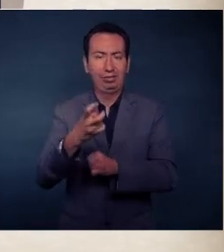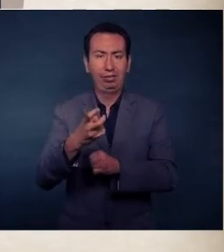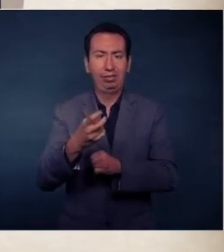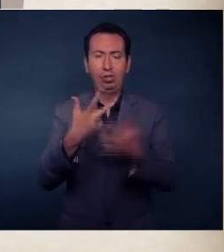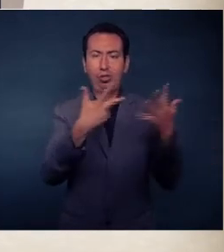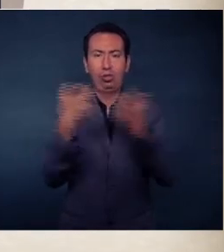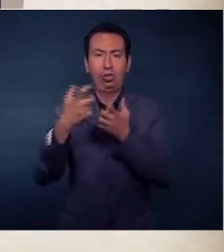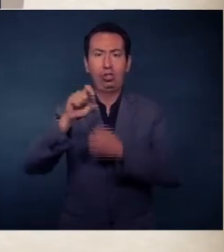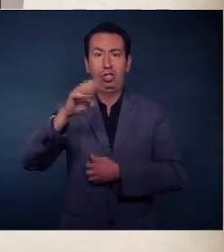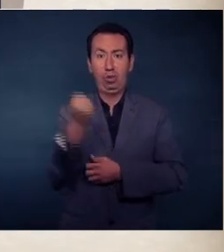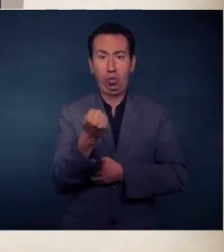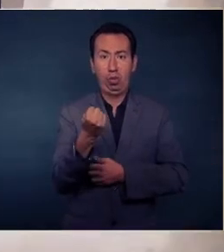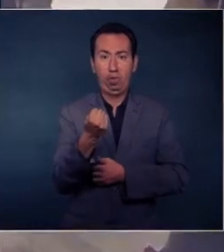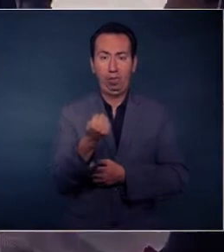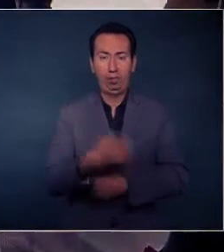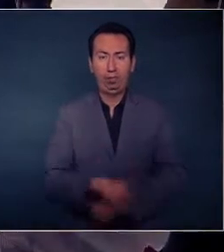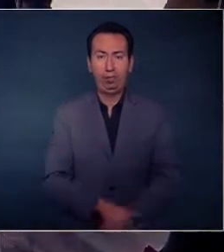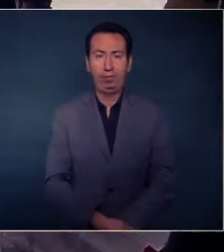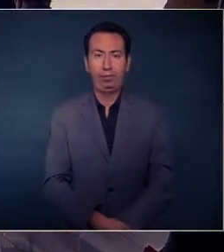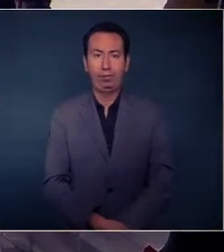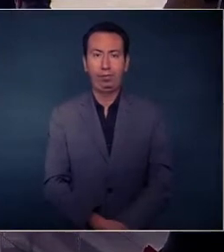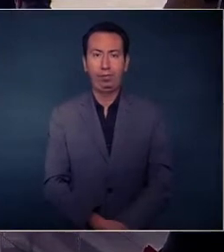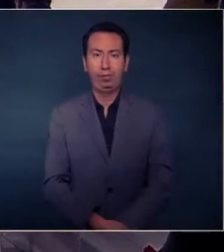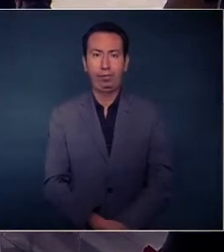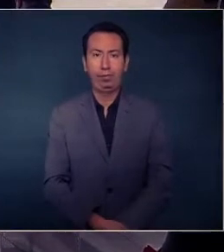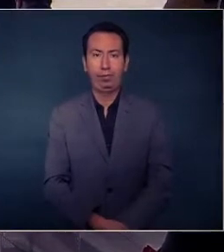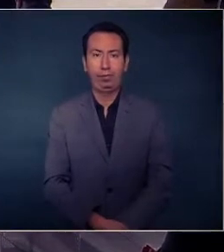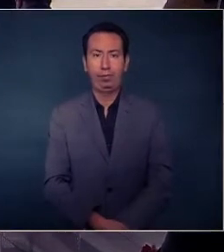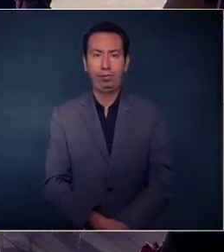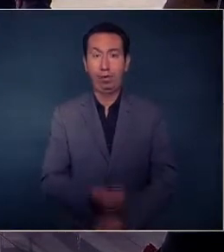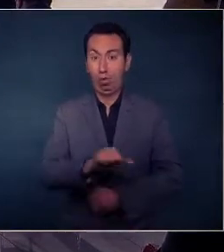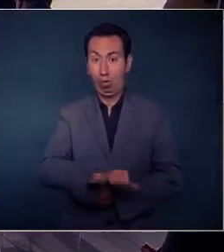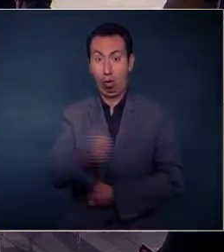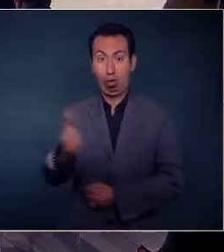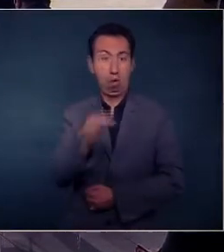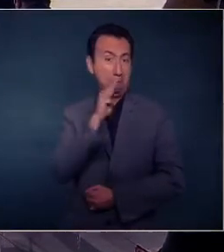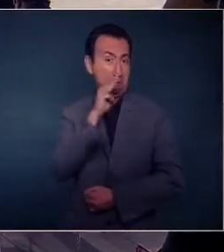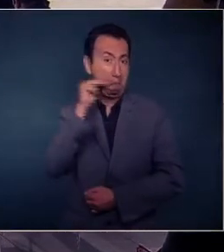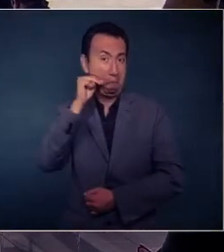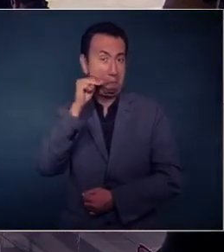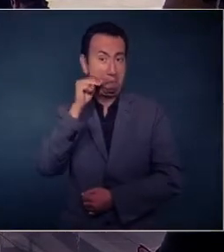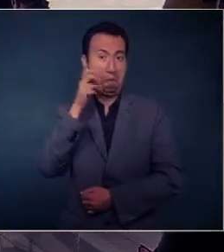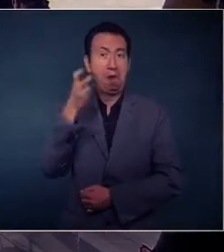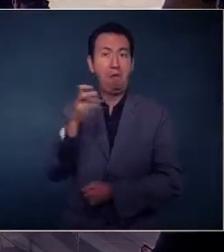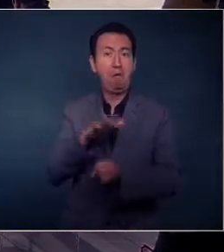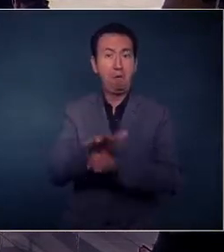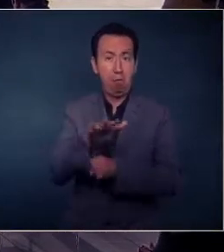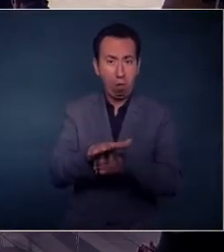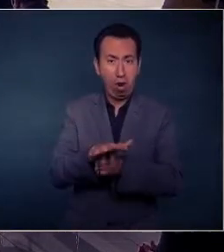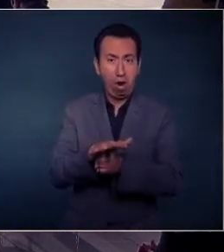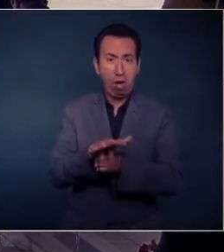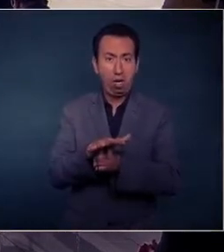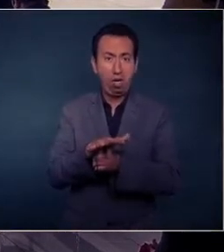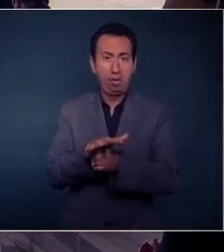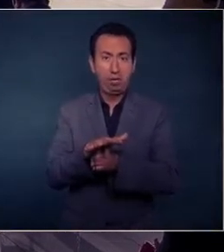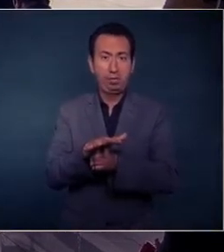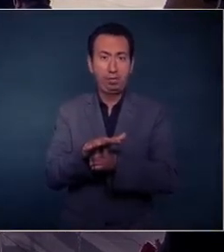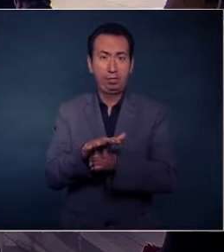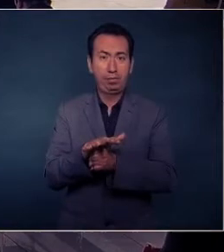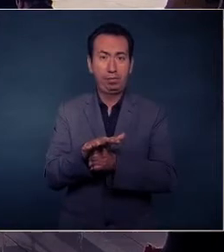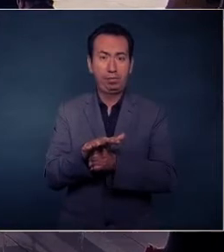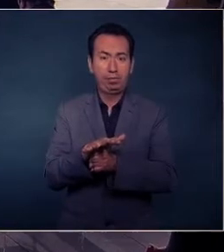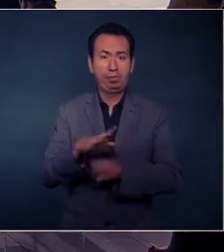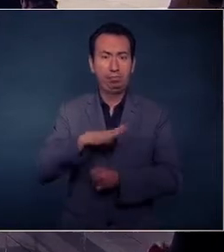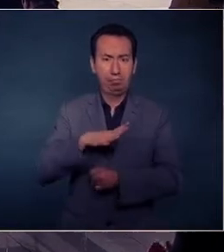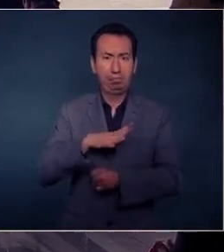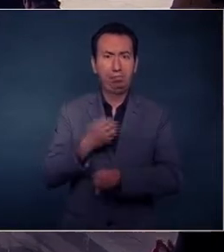829 la que sigue. El otro grupo delincuencial, ahora está la otra lámina, ahí está, que está en